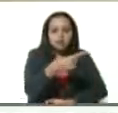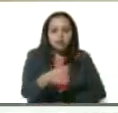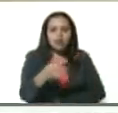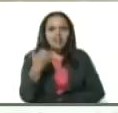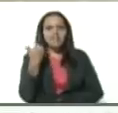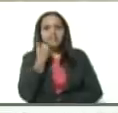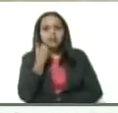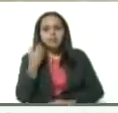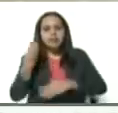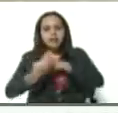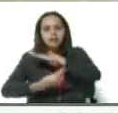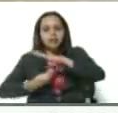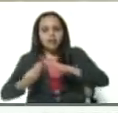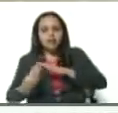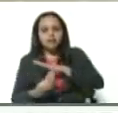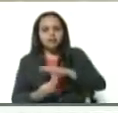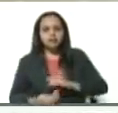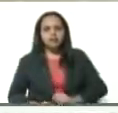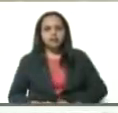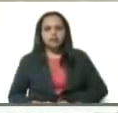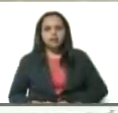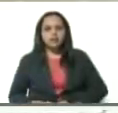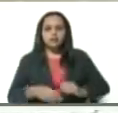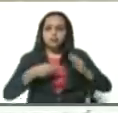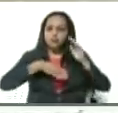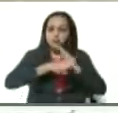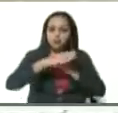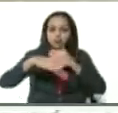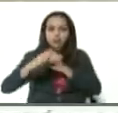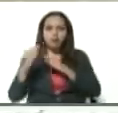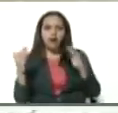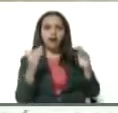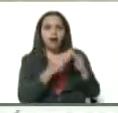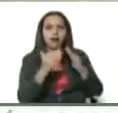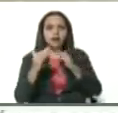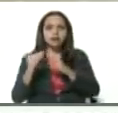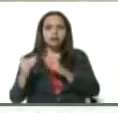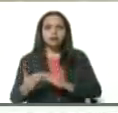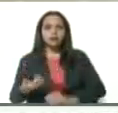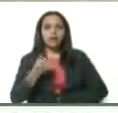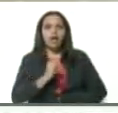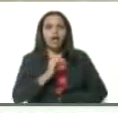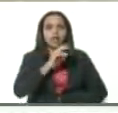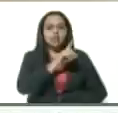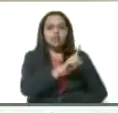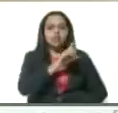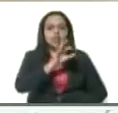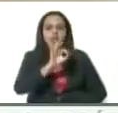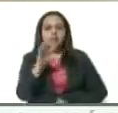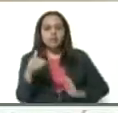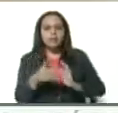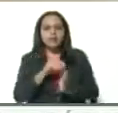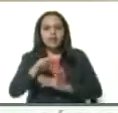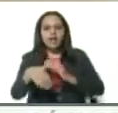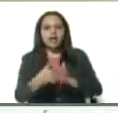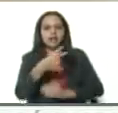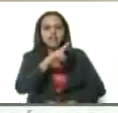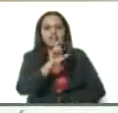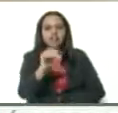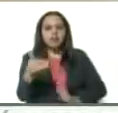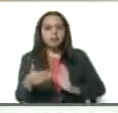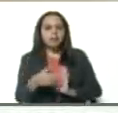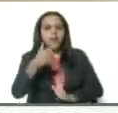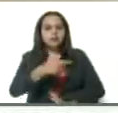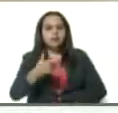enfermedades bases, y visita casa por casa. Ahí está, entre 13.000 a 20.000 personas que hay que